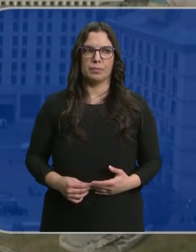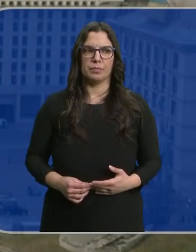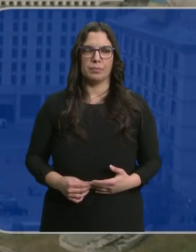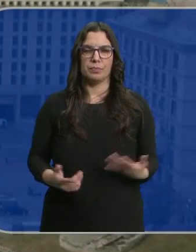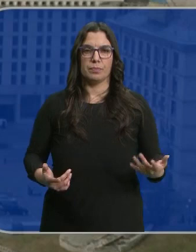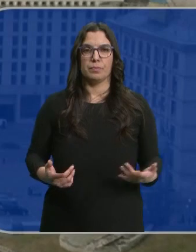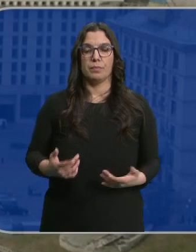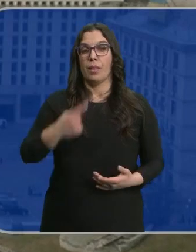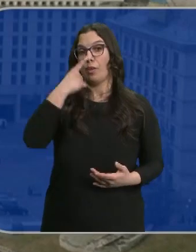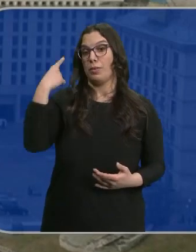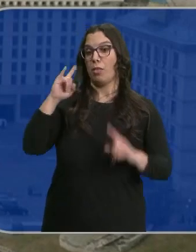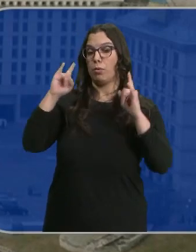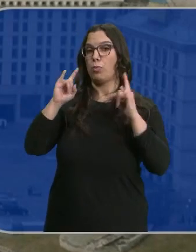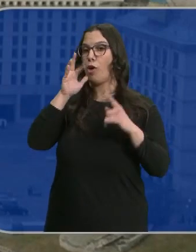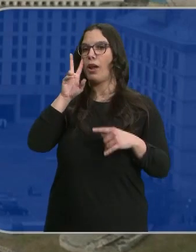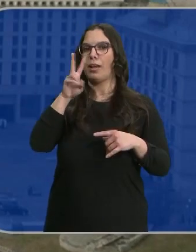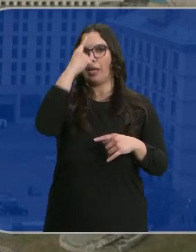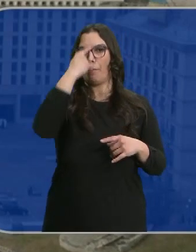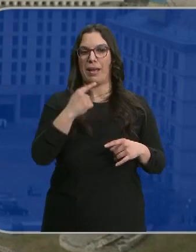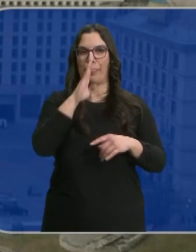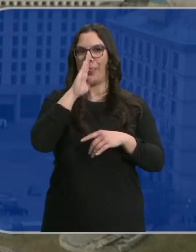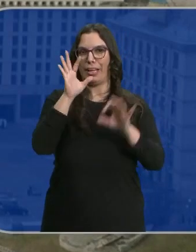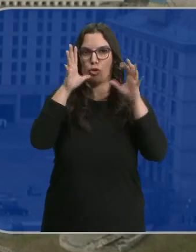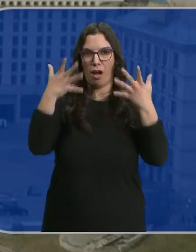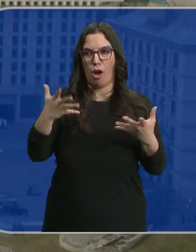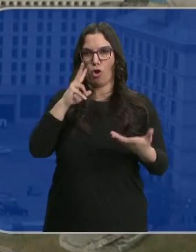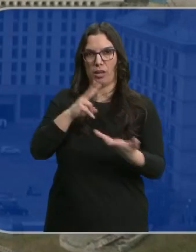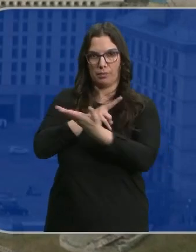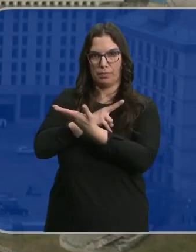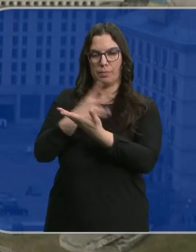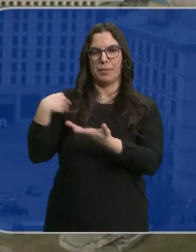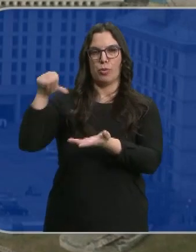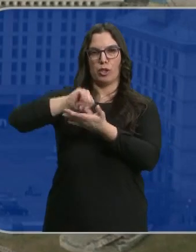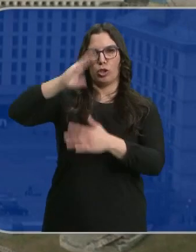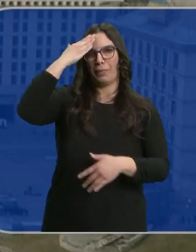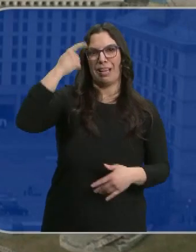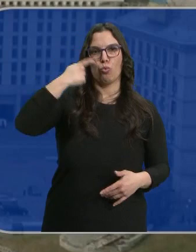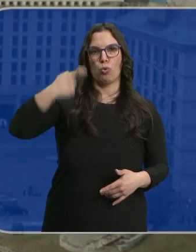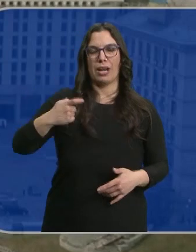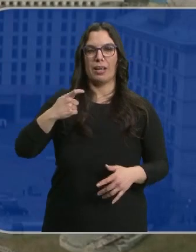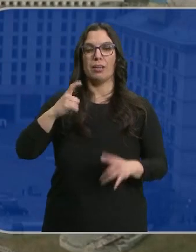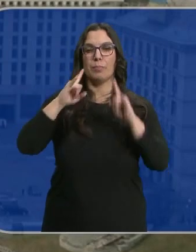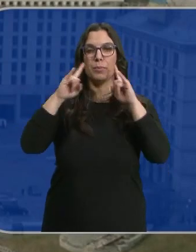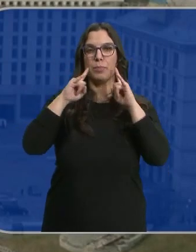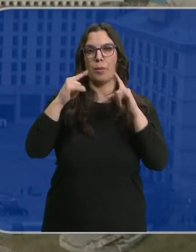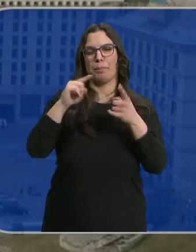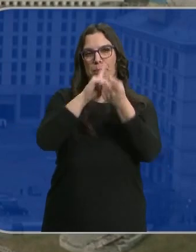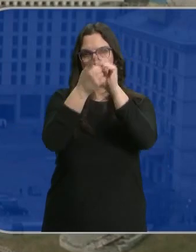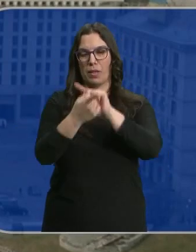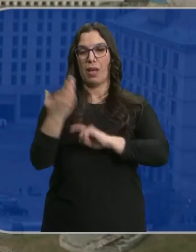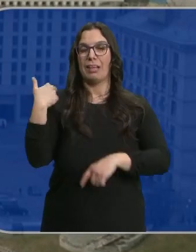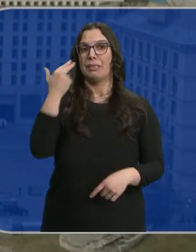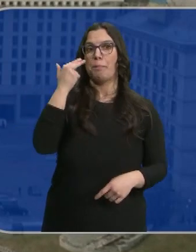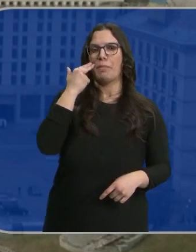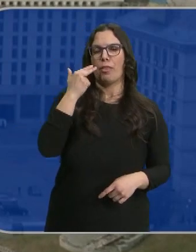De las sirenas de hace un año a esta otra imagen que nos llega en directo desde el centro de Kiev. El sonido ha cambiado y del miedo a los bombardeos se ha